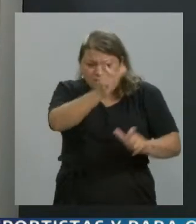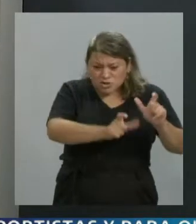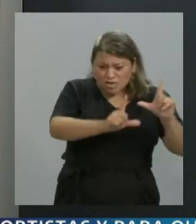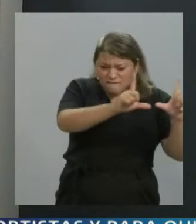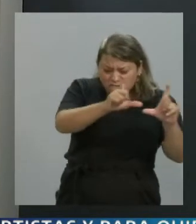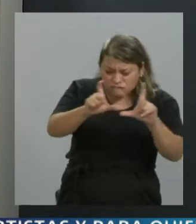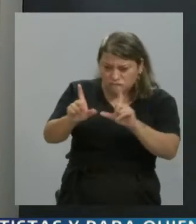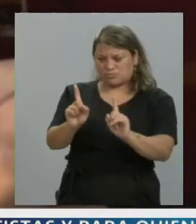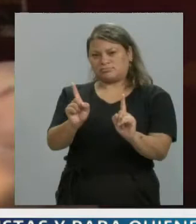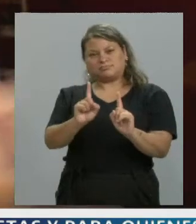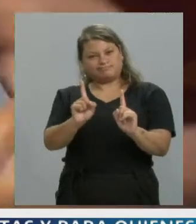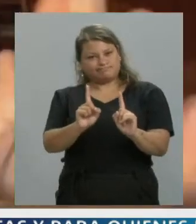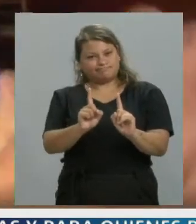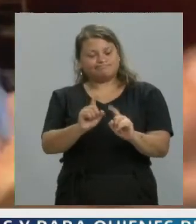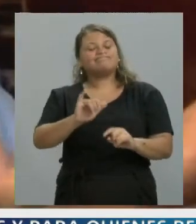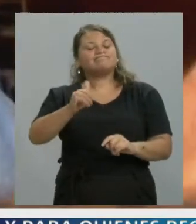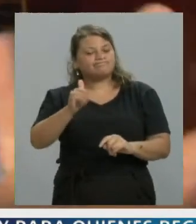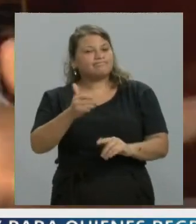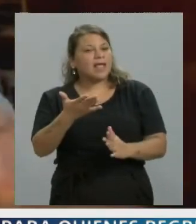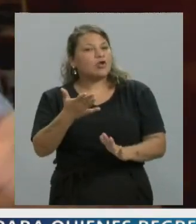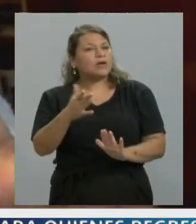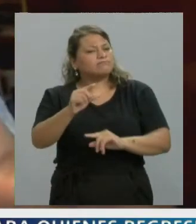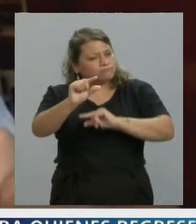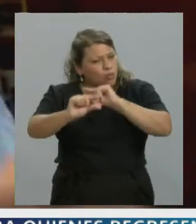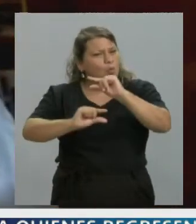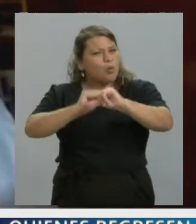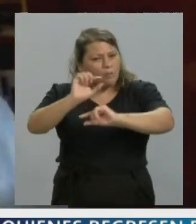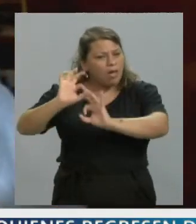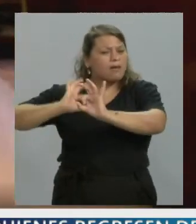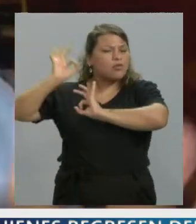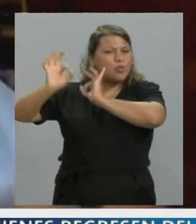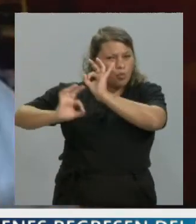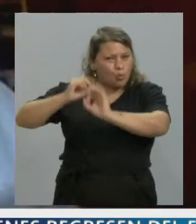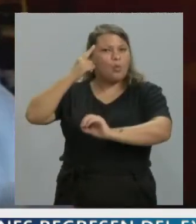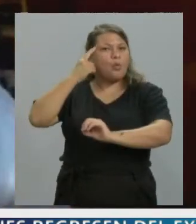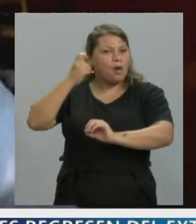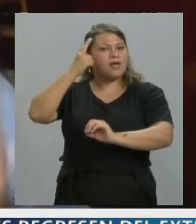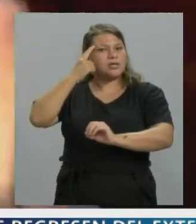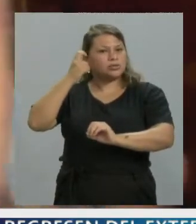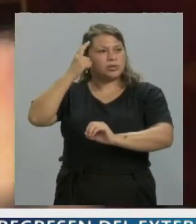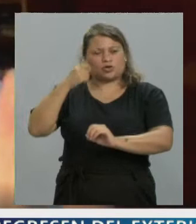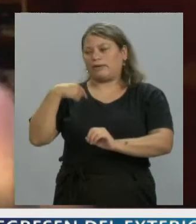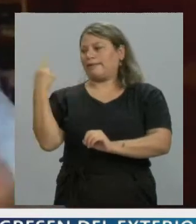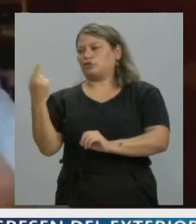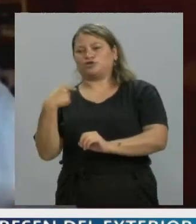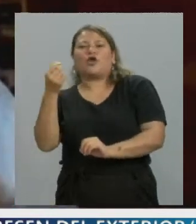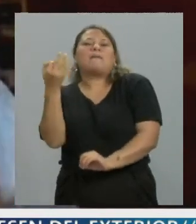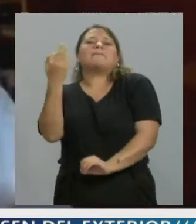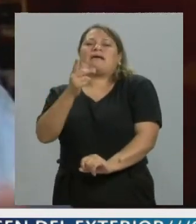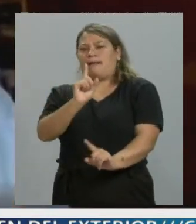Sí, es algo que se aprende también. Sí. No es que seamos muy especiales.